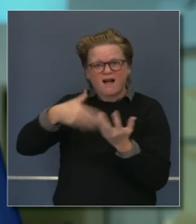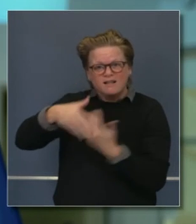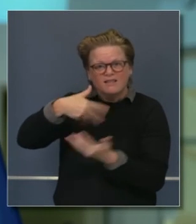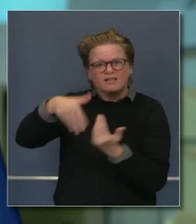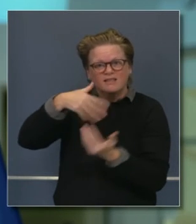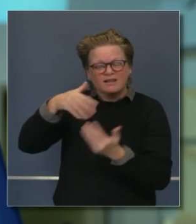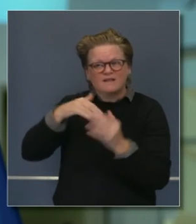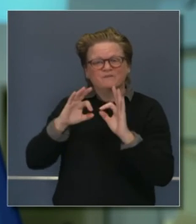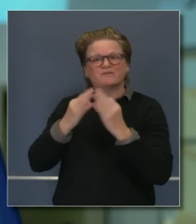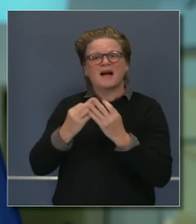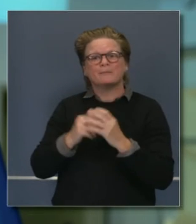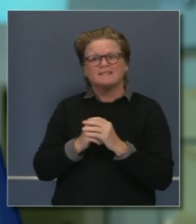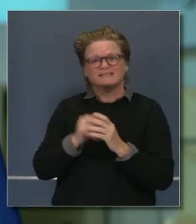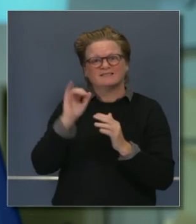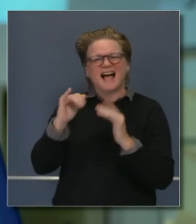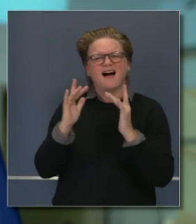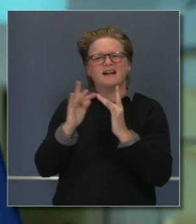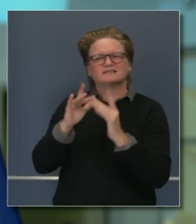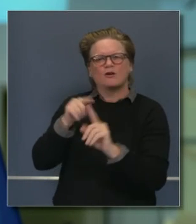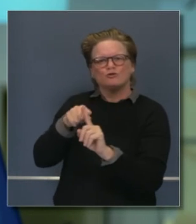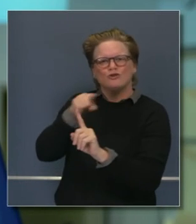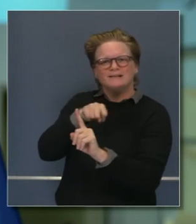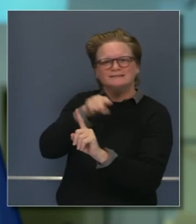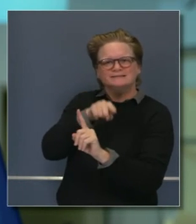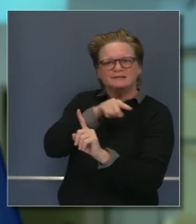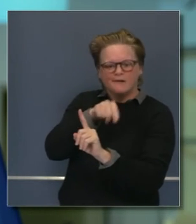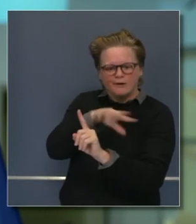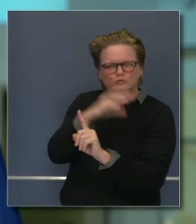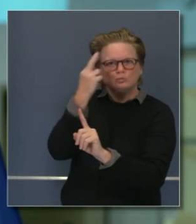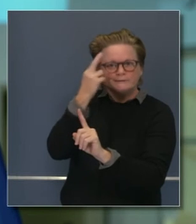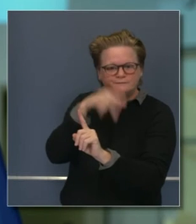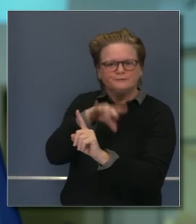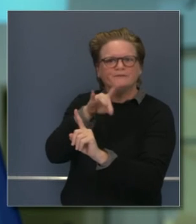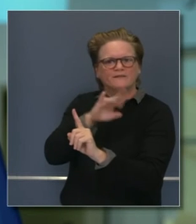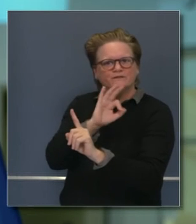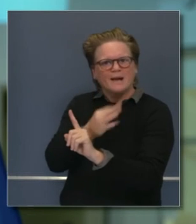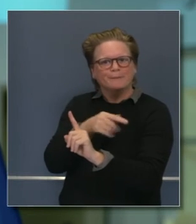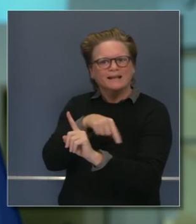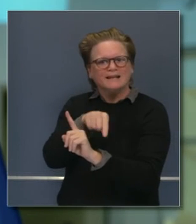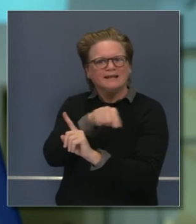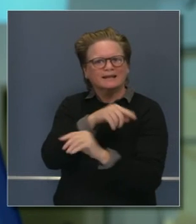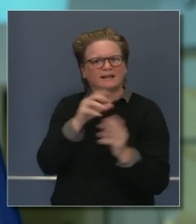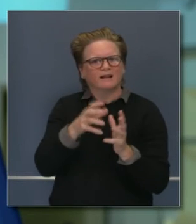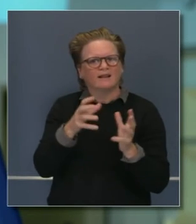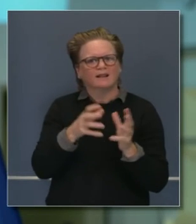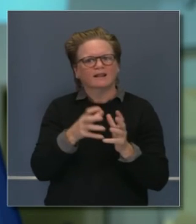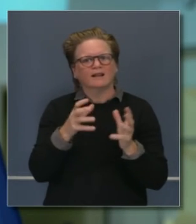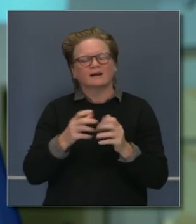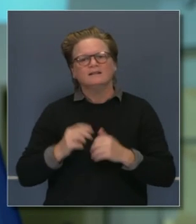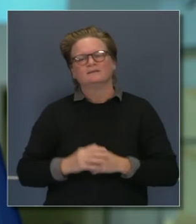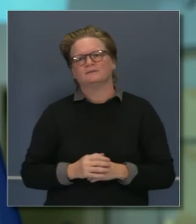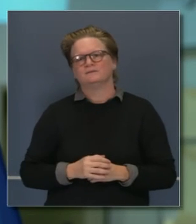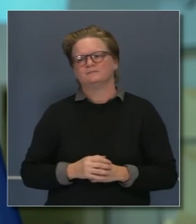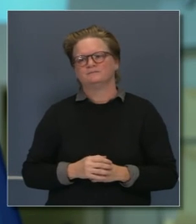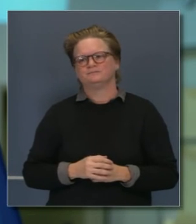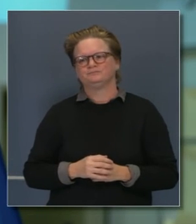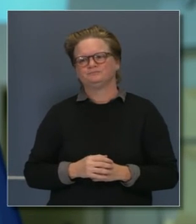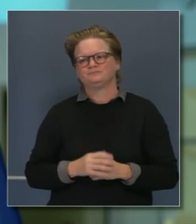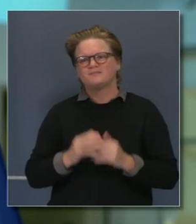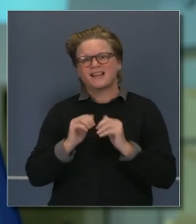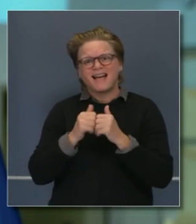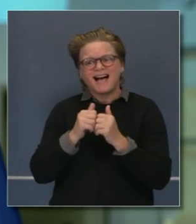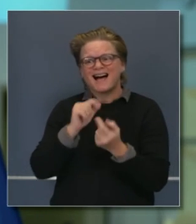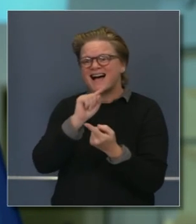es importante reconocerlo y aumentar nuestros esfuerzos para prevenir el índice de transmisión y para